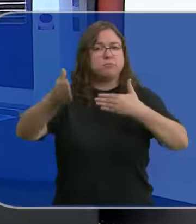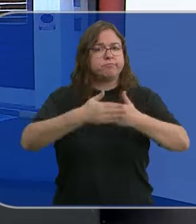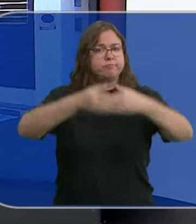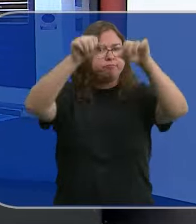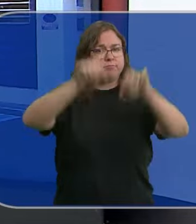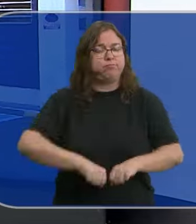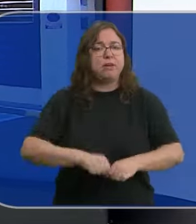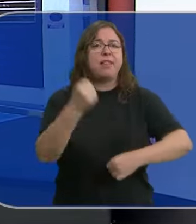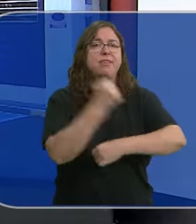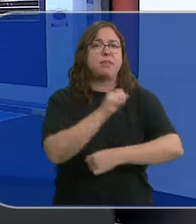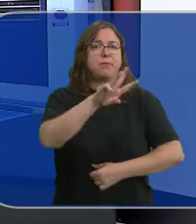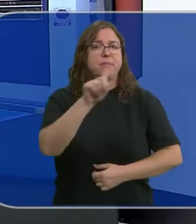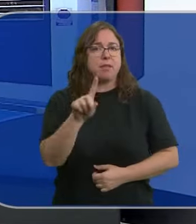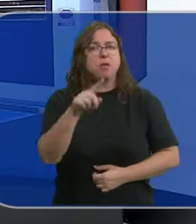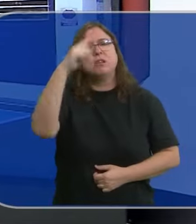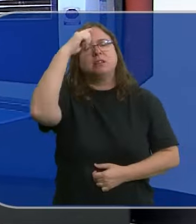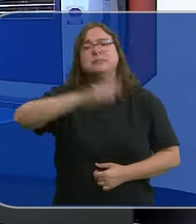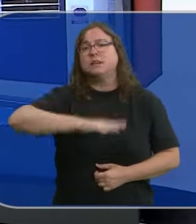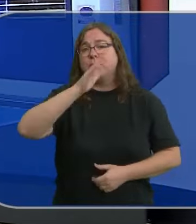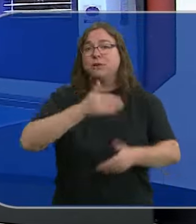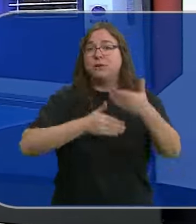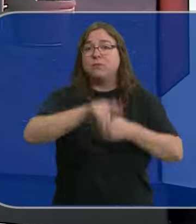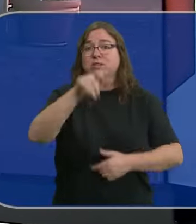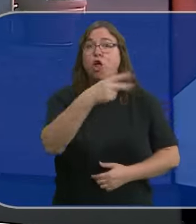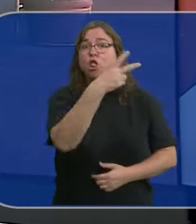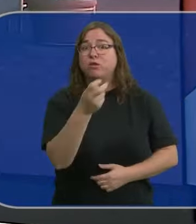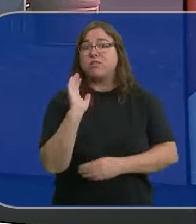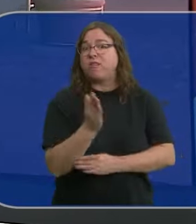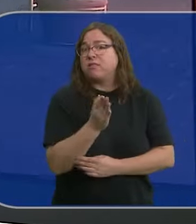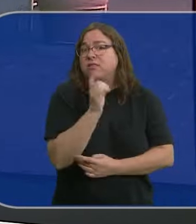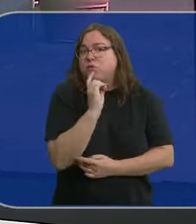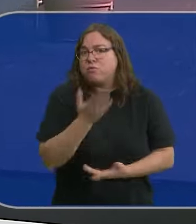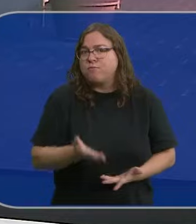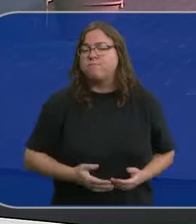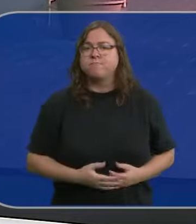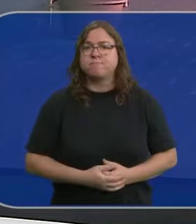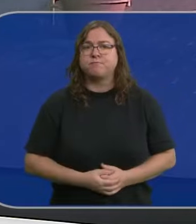de diciembre. ¿Se sabe qué va a ocurrir finalmente con los 200 trabajadores afectados, Óscar?